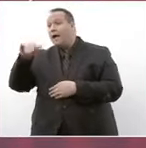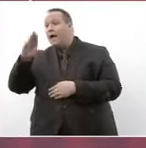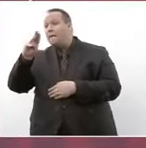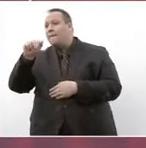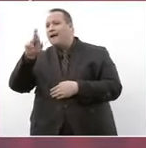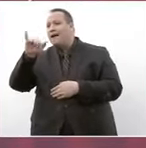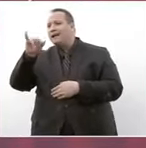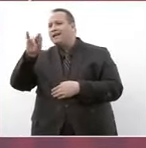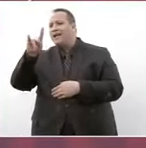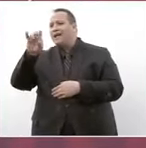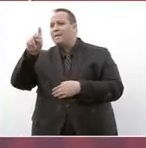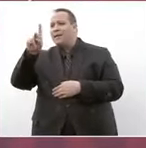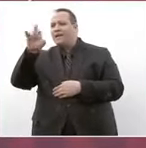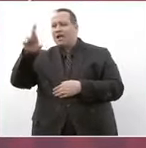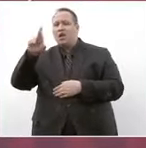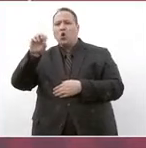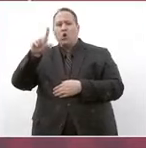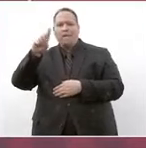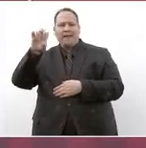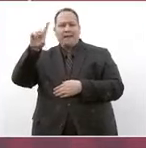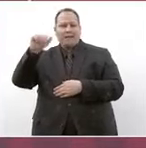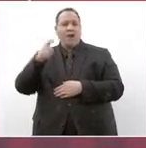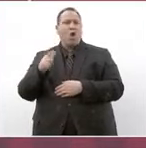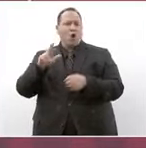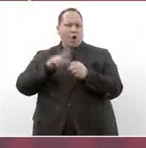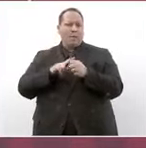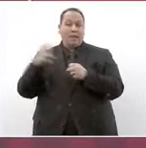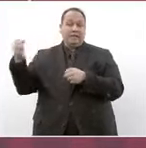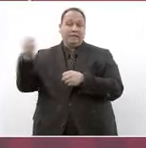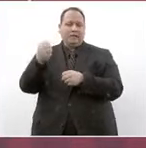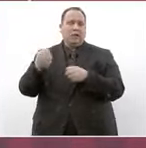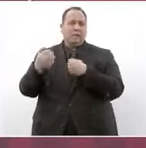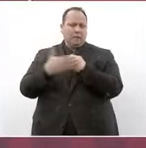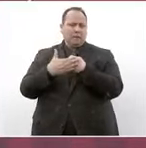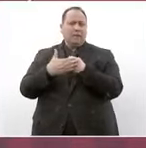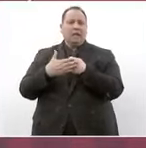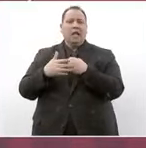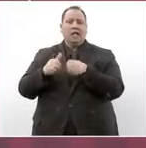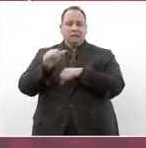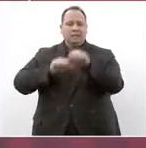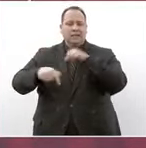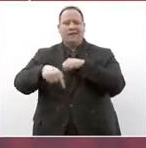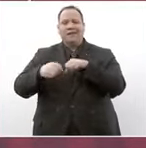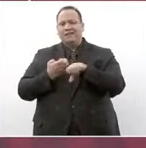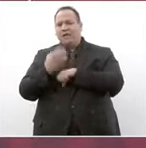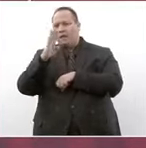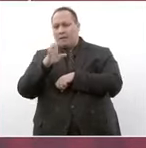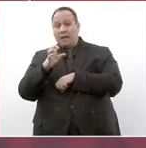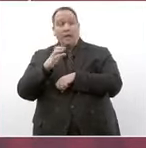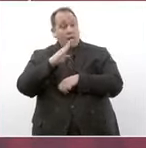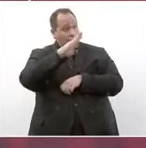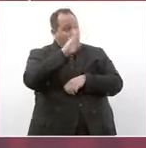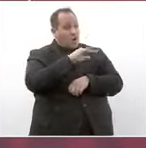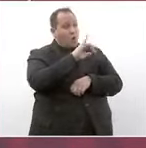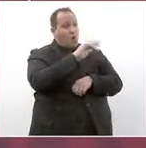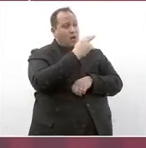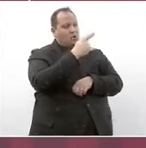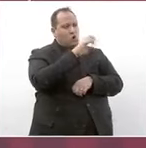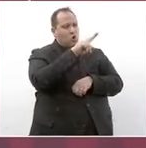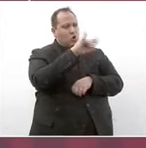del Pilar Olmeda, gobernadora electa de Baja California. Maestro Juan Antonio